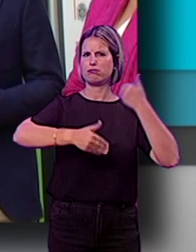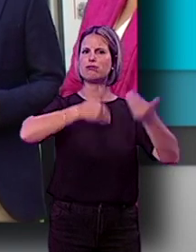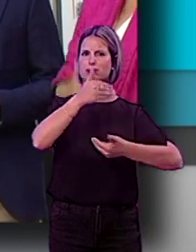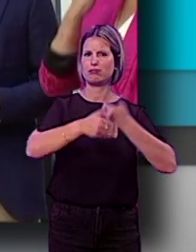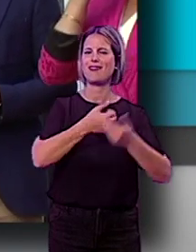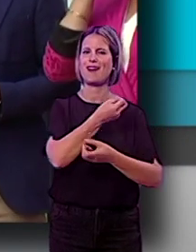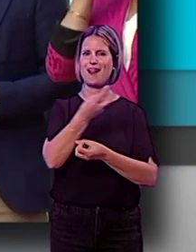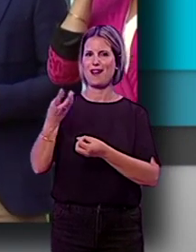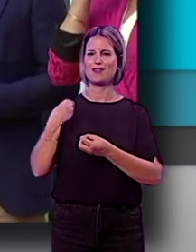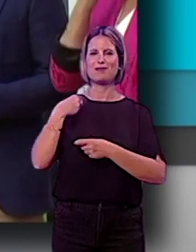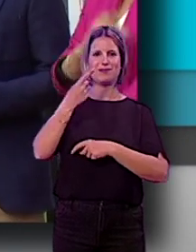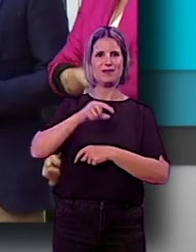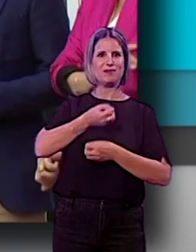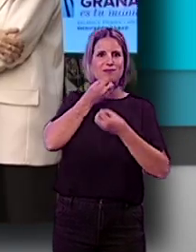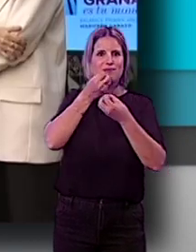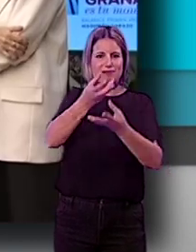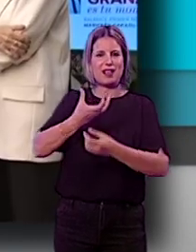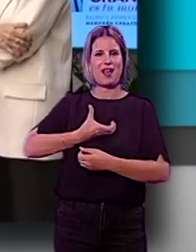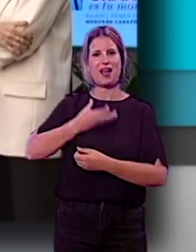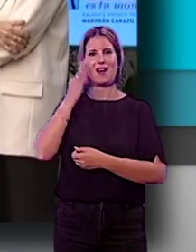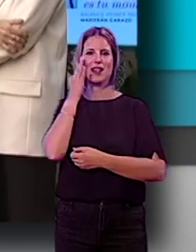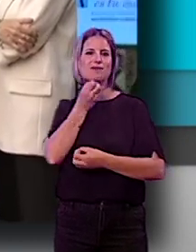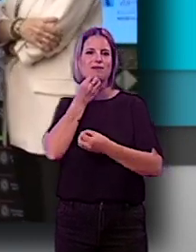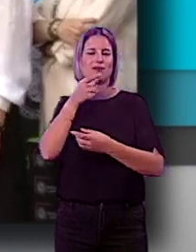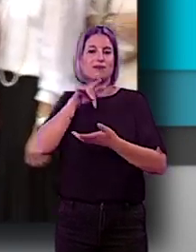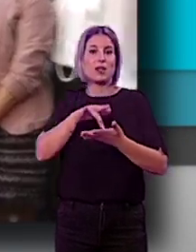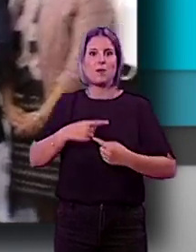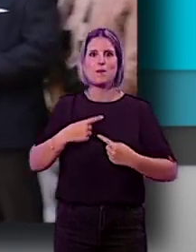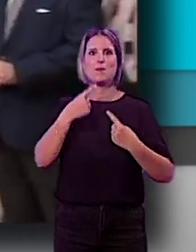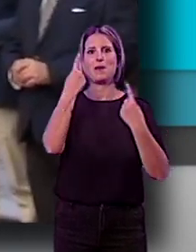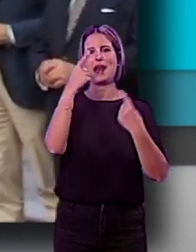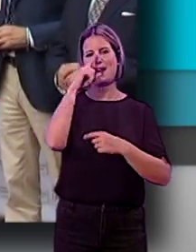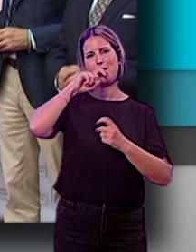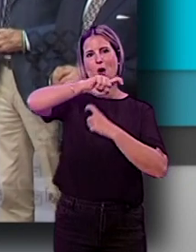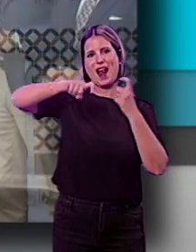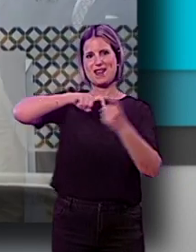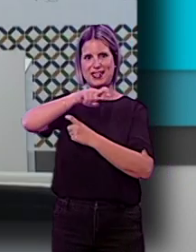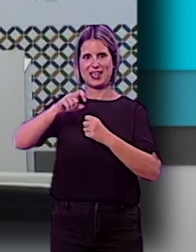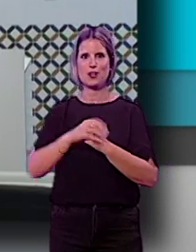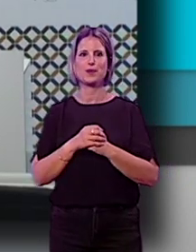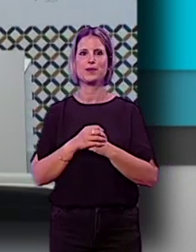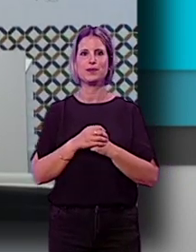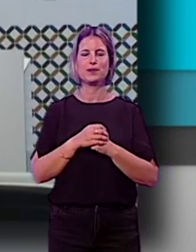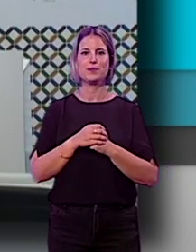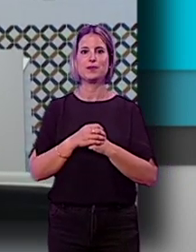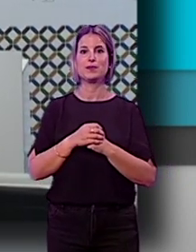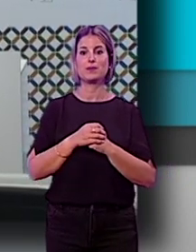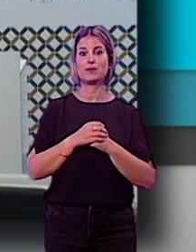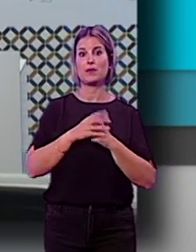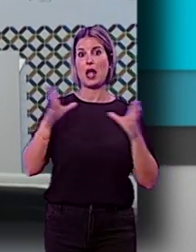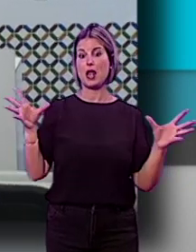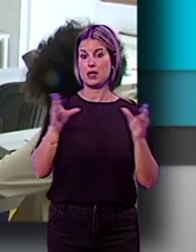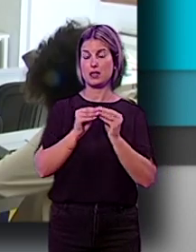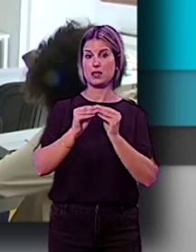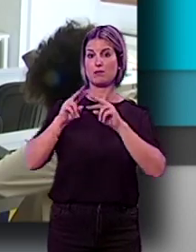han sido algunas de las valoraciones también puestas por la alcaldesa en este su primer aniversario. El balance que ha realizado